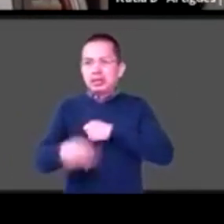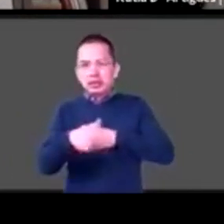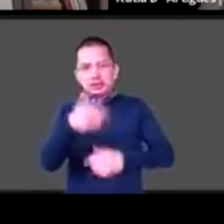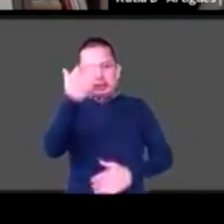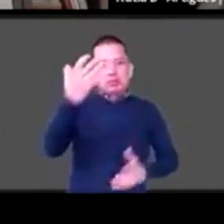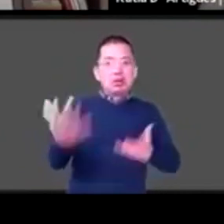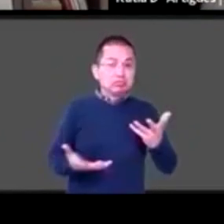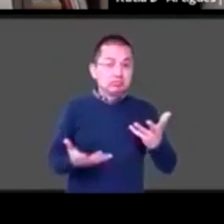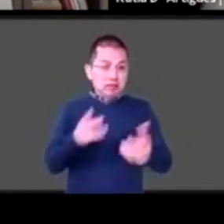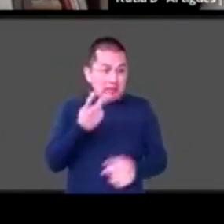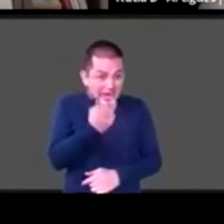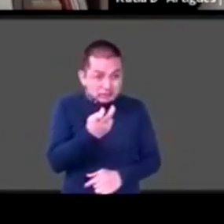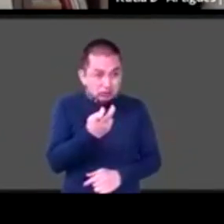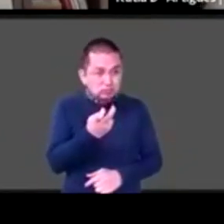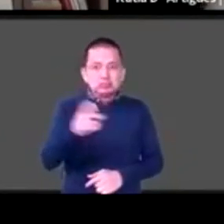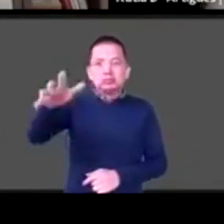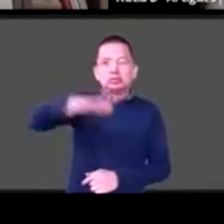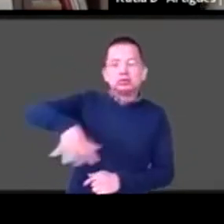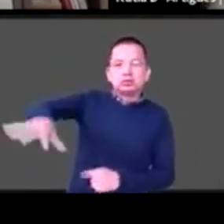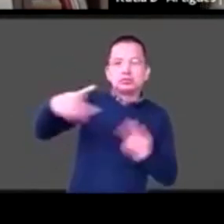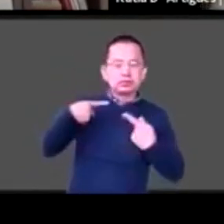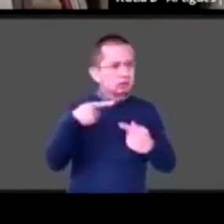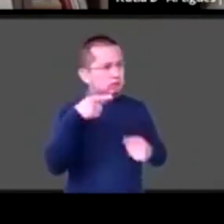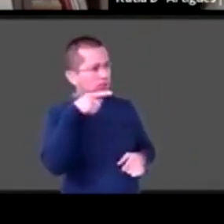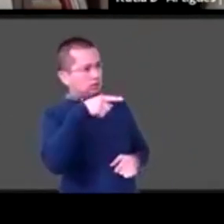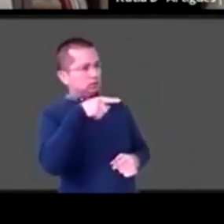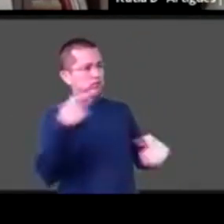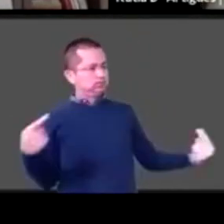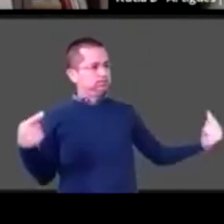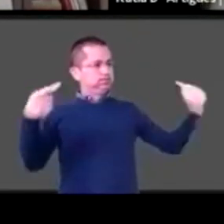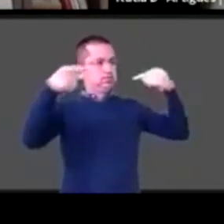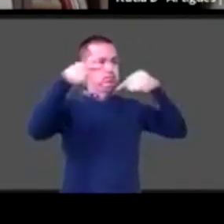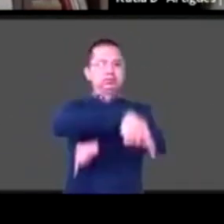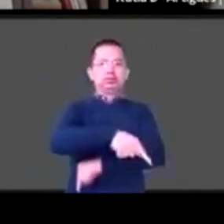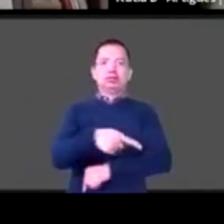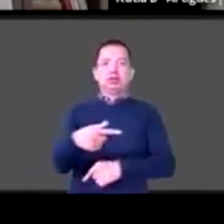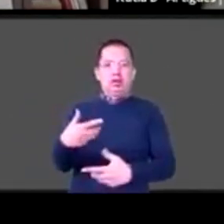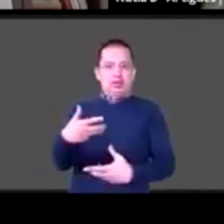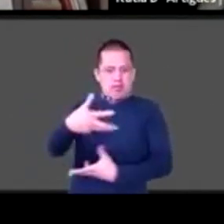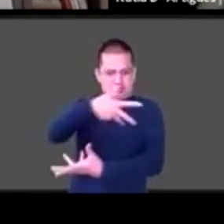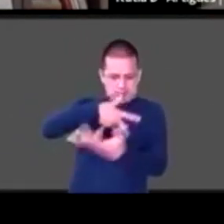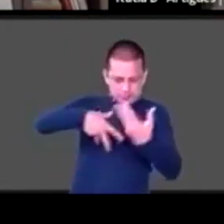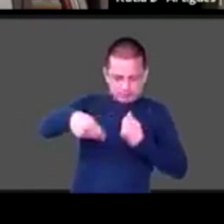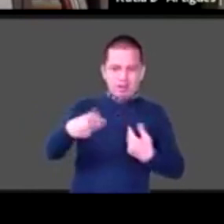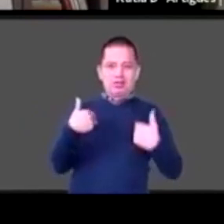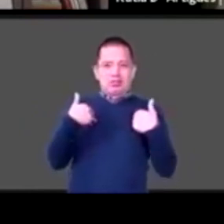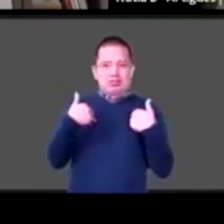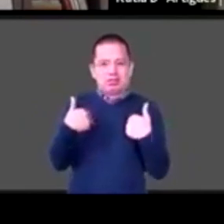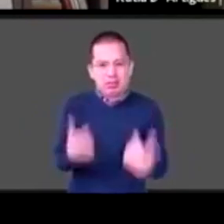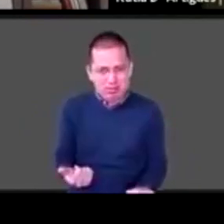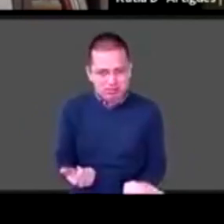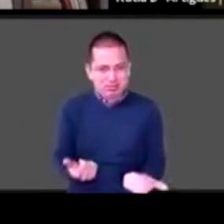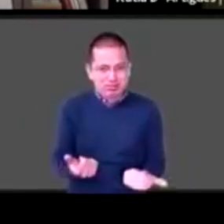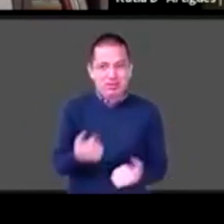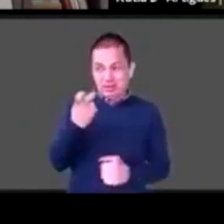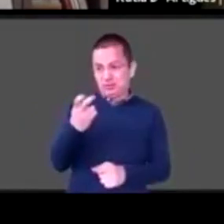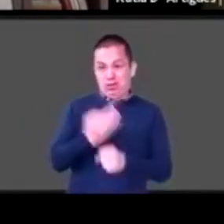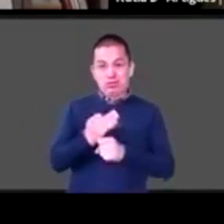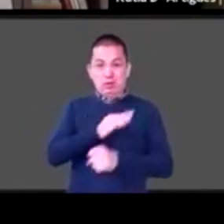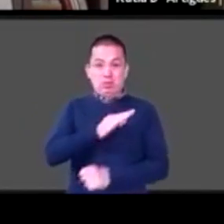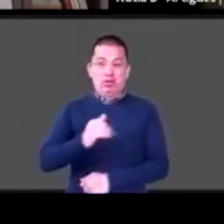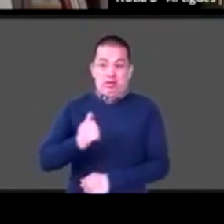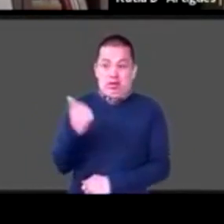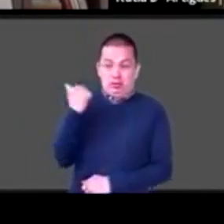gigantesca para construir una conciencia distinta y una empatía diferente y la segunda es la oportunidad de la